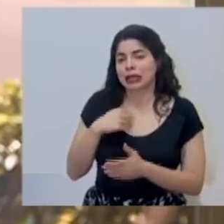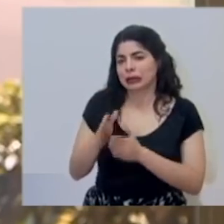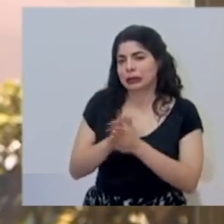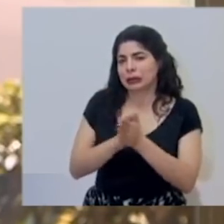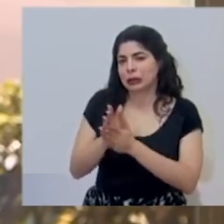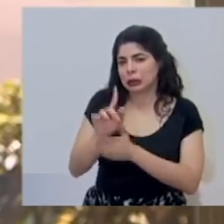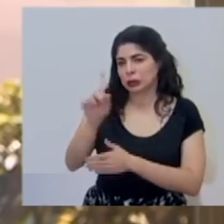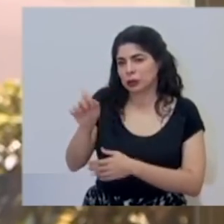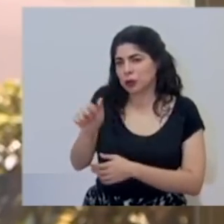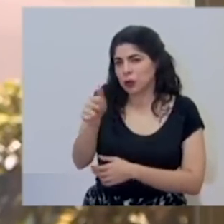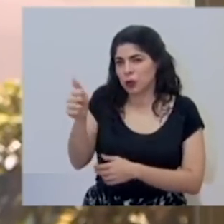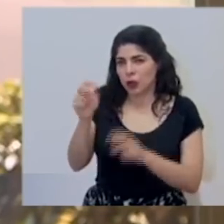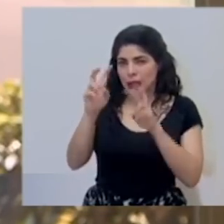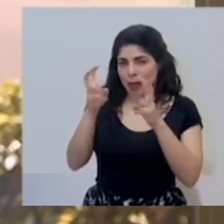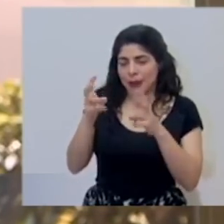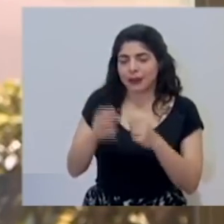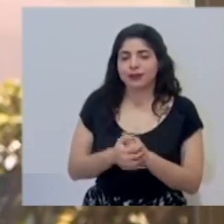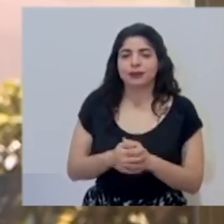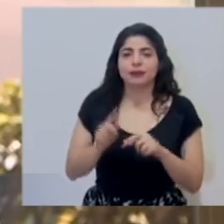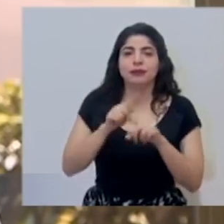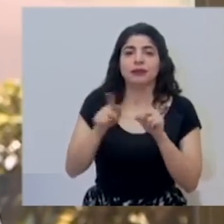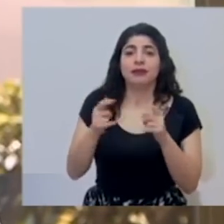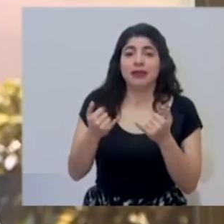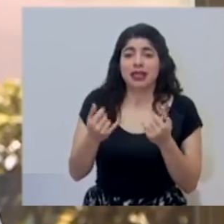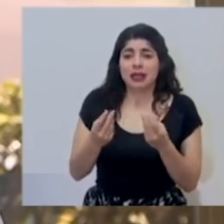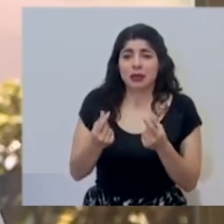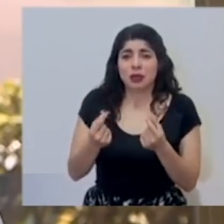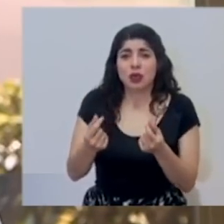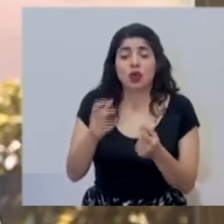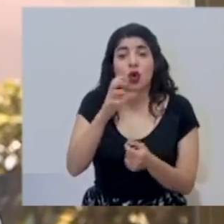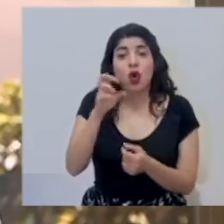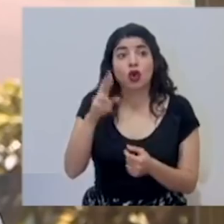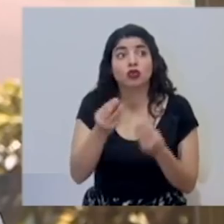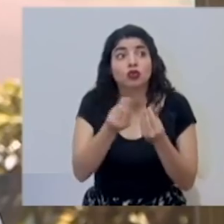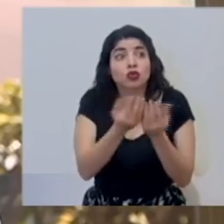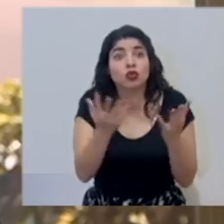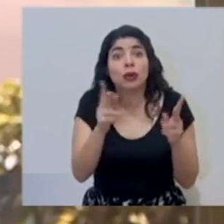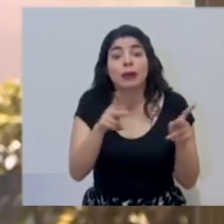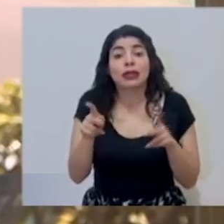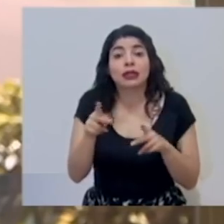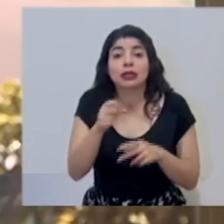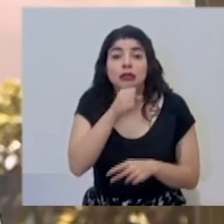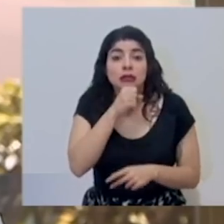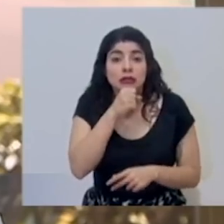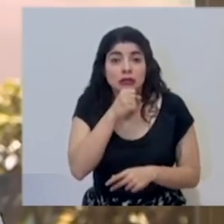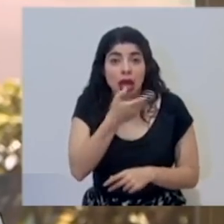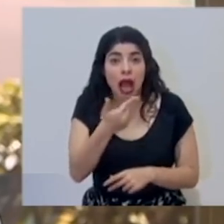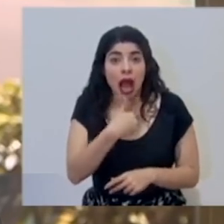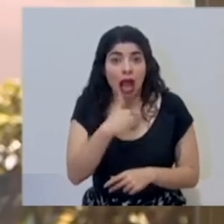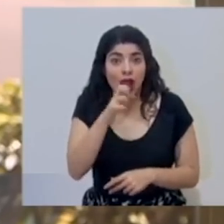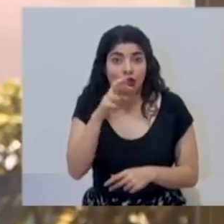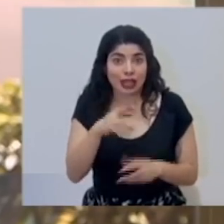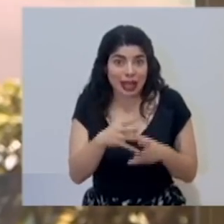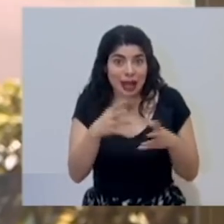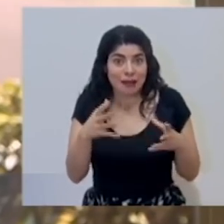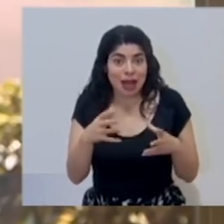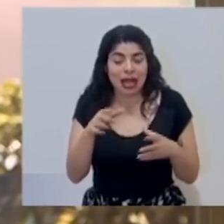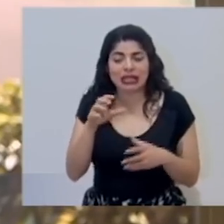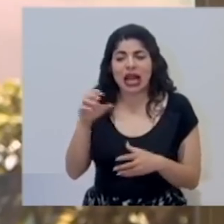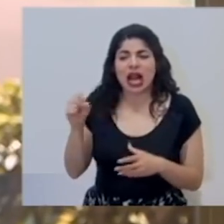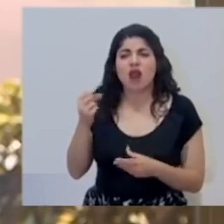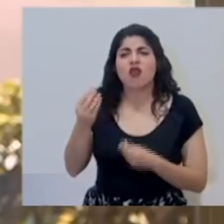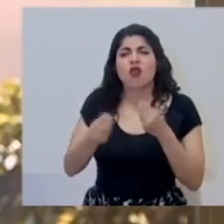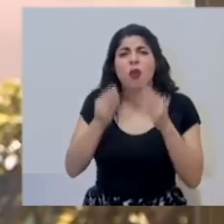con otro tema, pero con el acelerado envejecimiento de Costa Rica, ¿cuál es la estrategia de la Caja para el